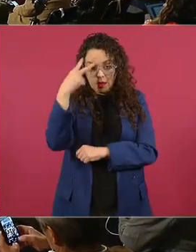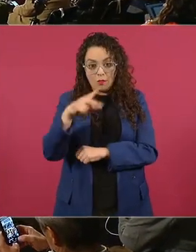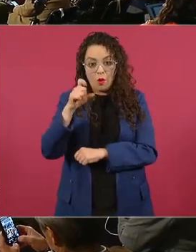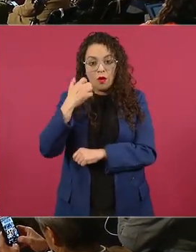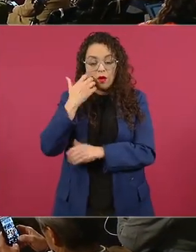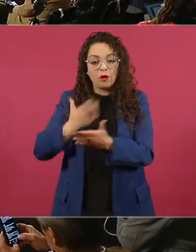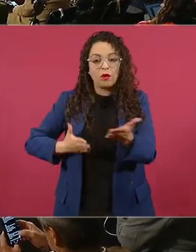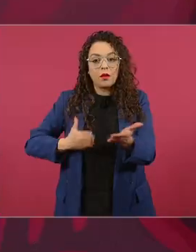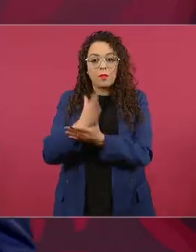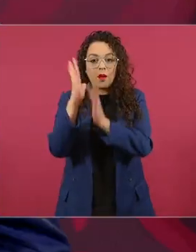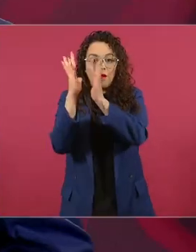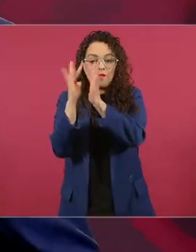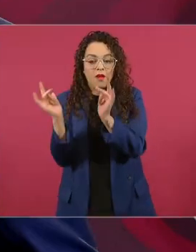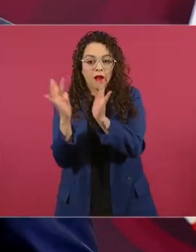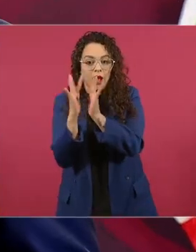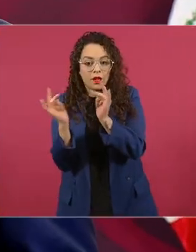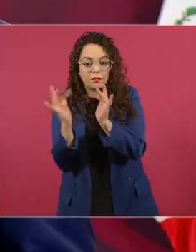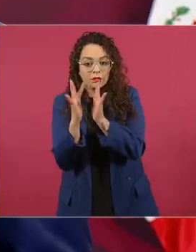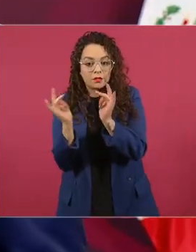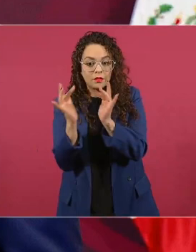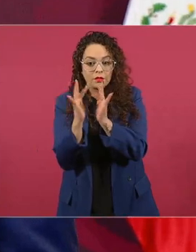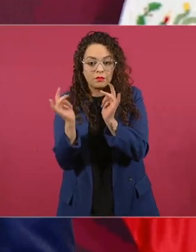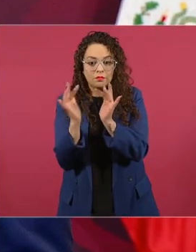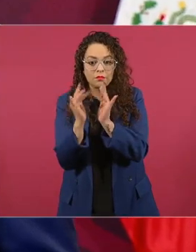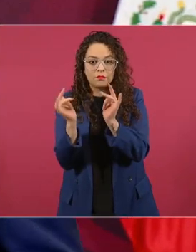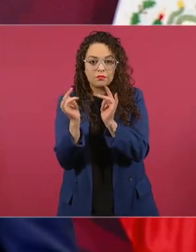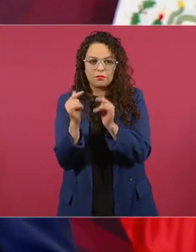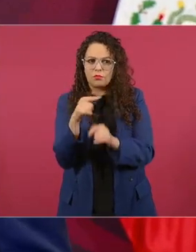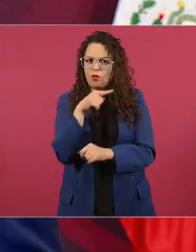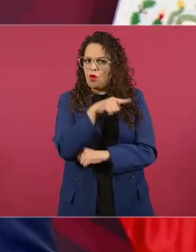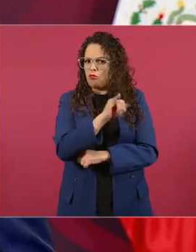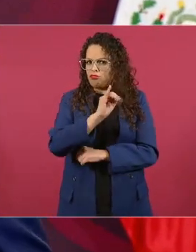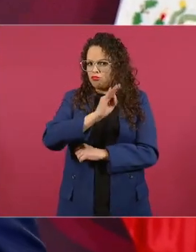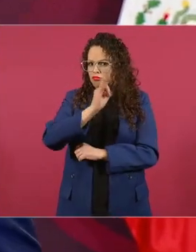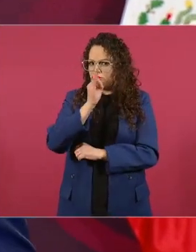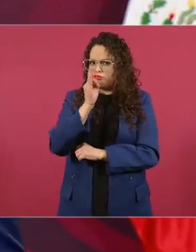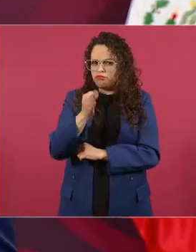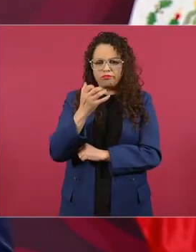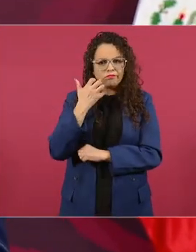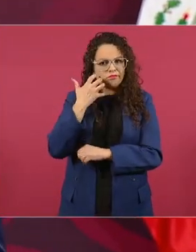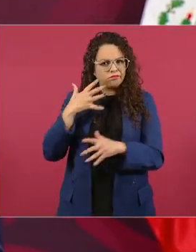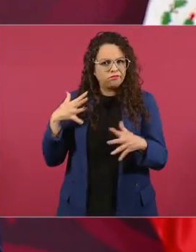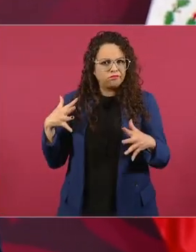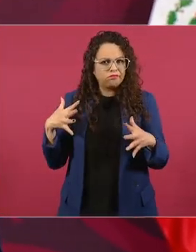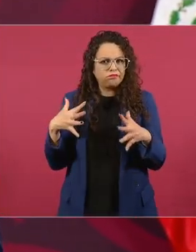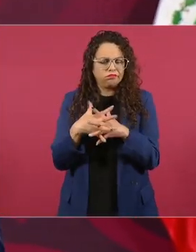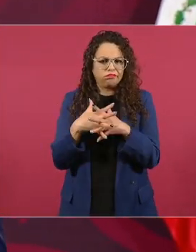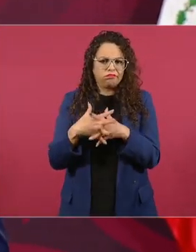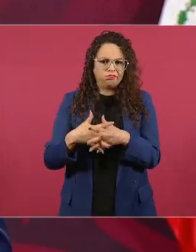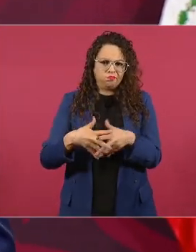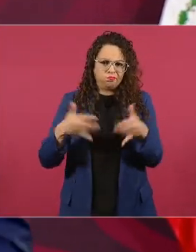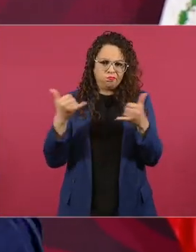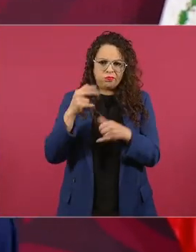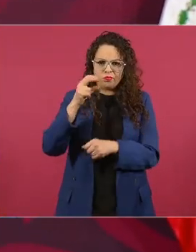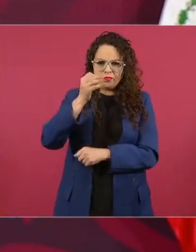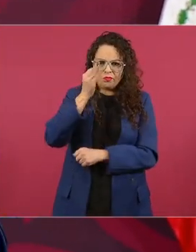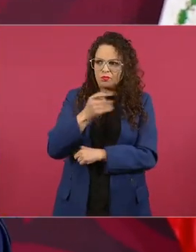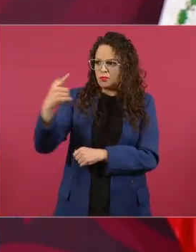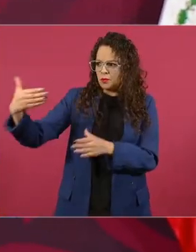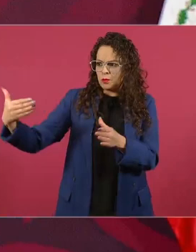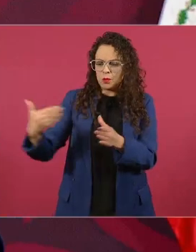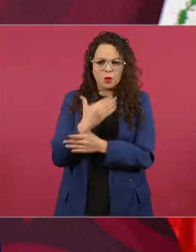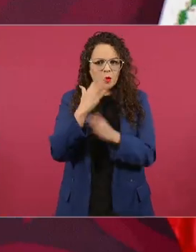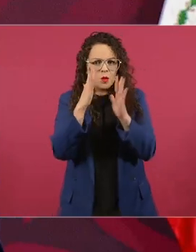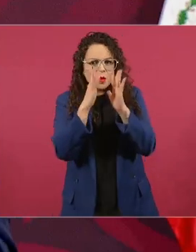habían actuado como revolucionarios rebeldes pero ya con el